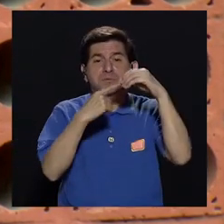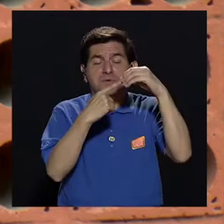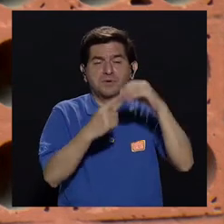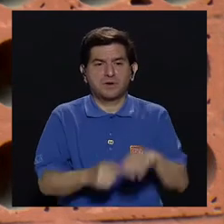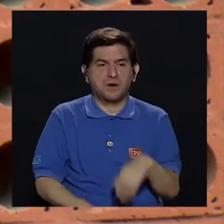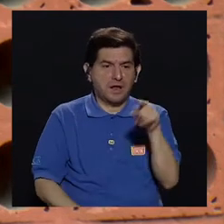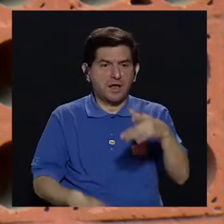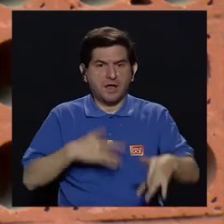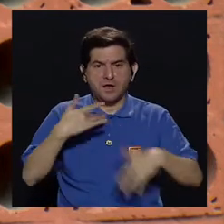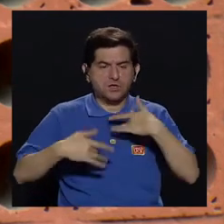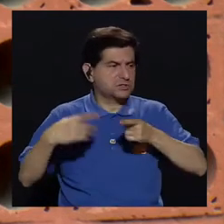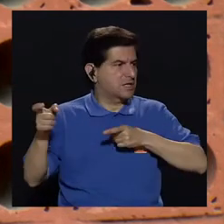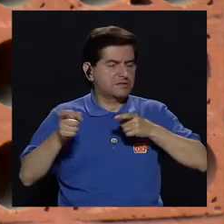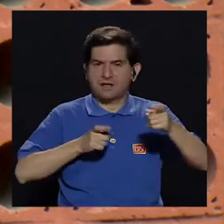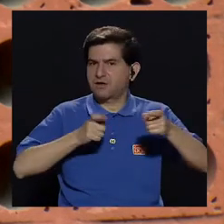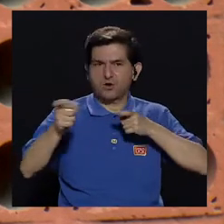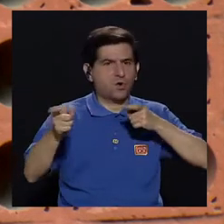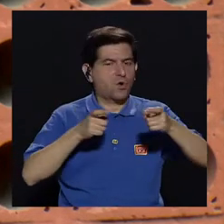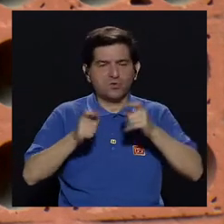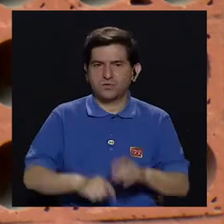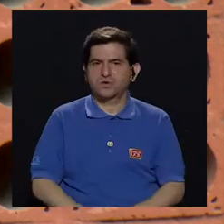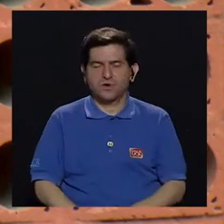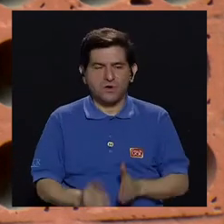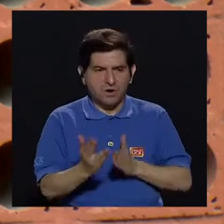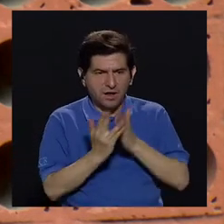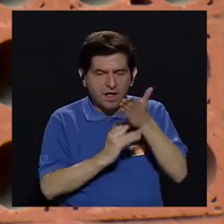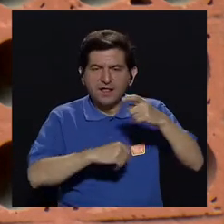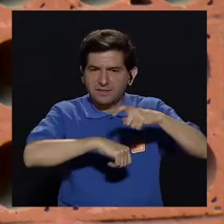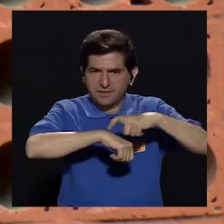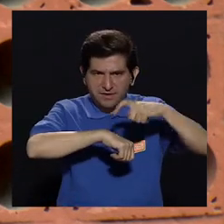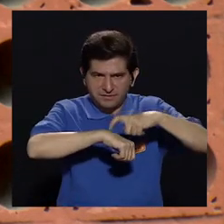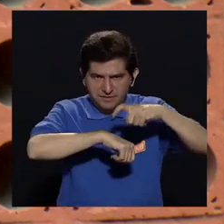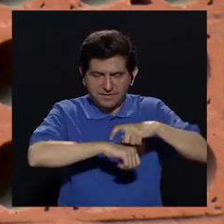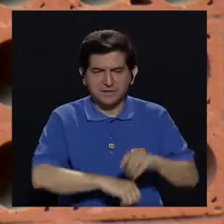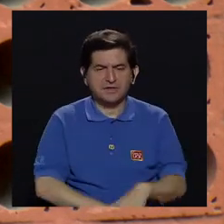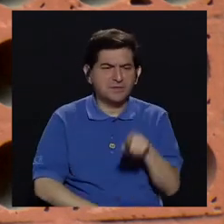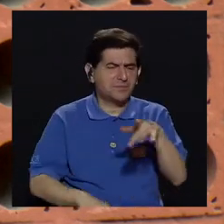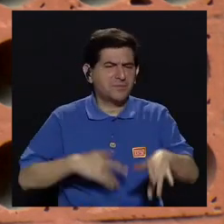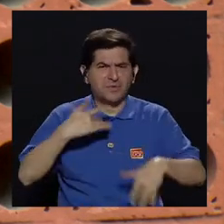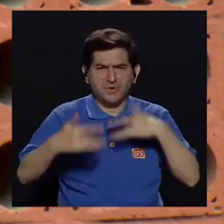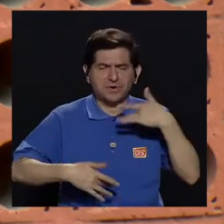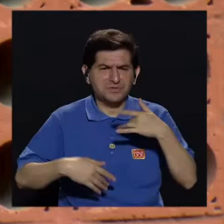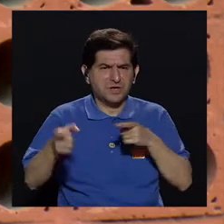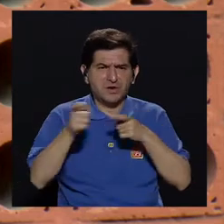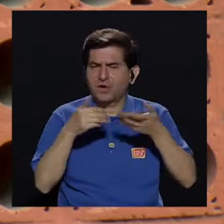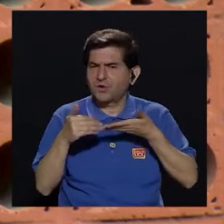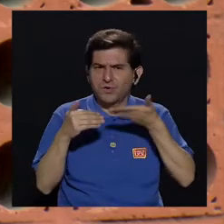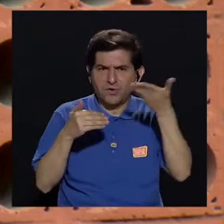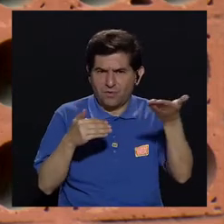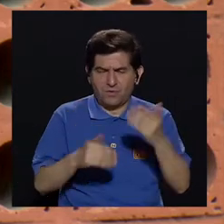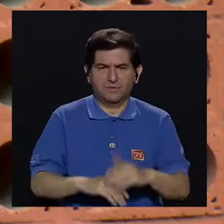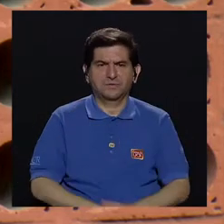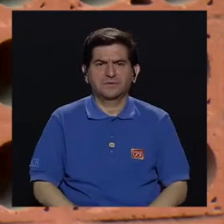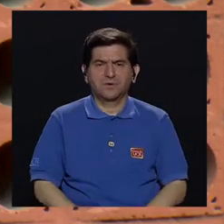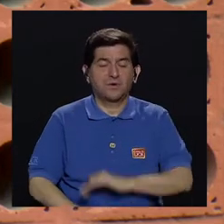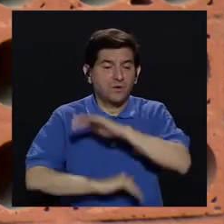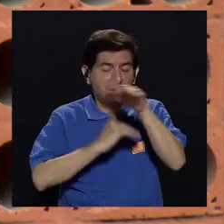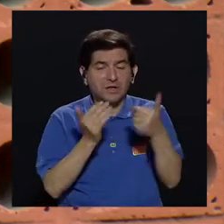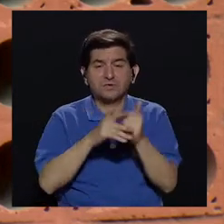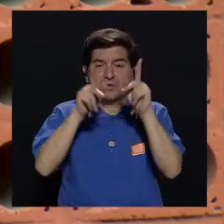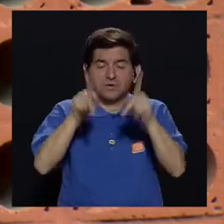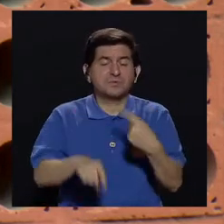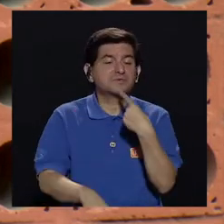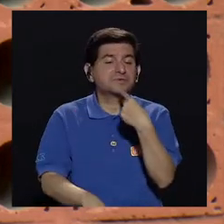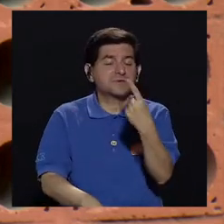grande de ellos. Ellos sienten que están perdiendo el control porque a través del tiempo, entonces ellos sienten que no controlan las cosas, que